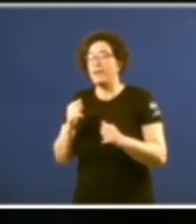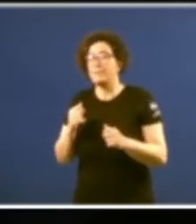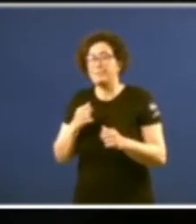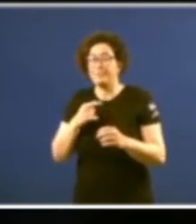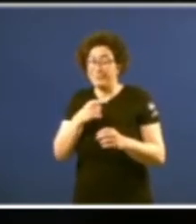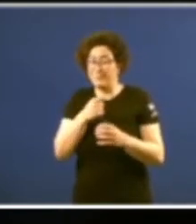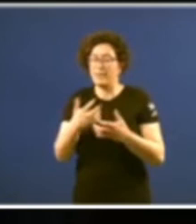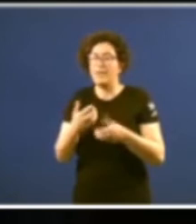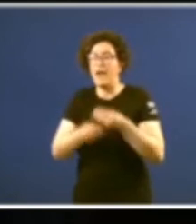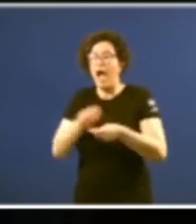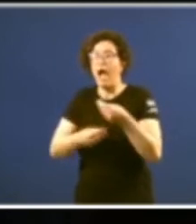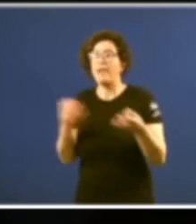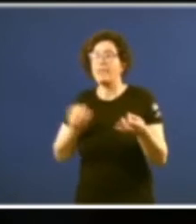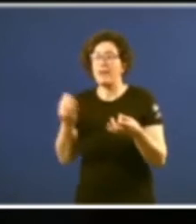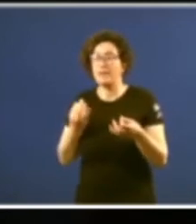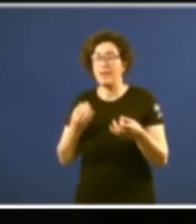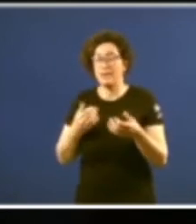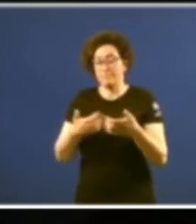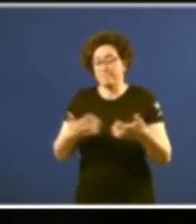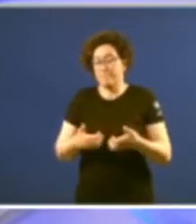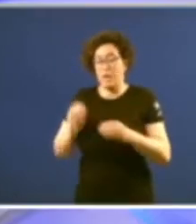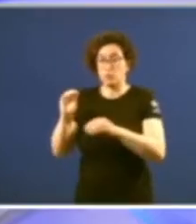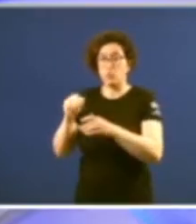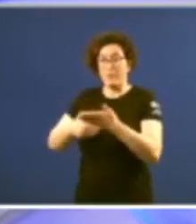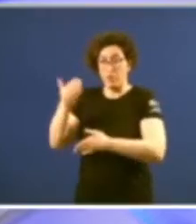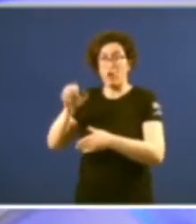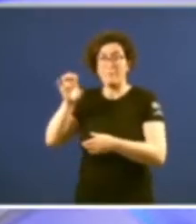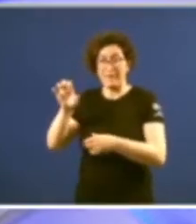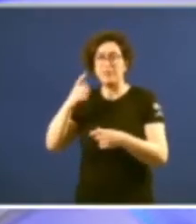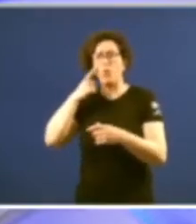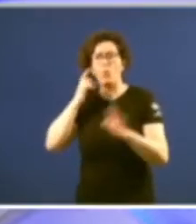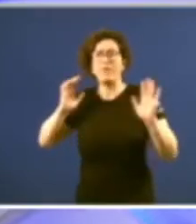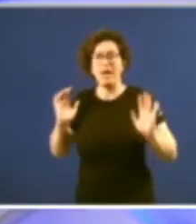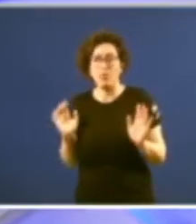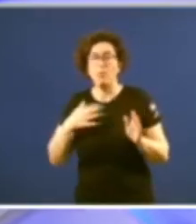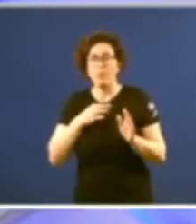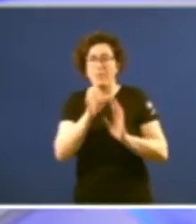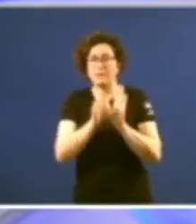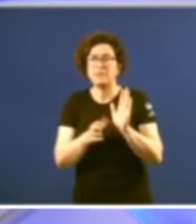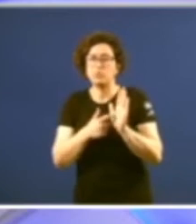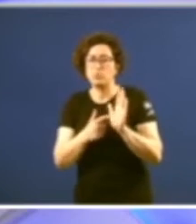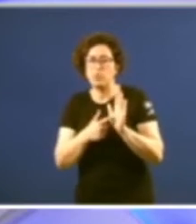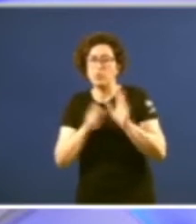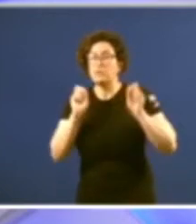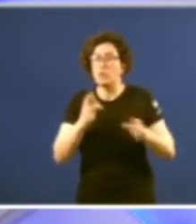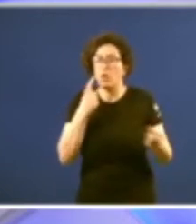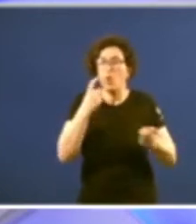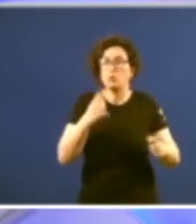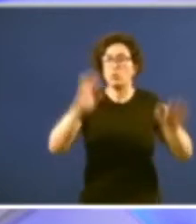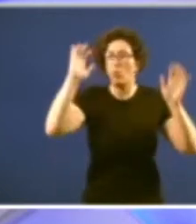en algún momento o editorial del país es decir que moi toco cuidado non vai a ser que o estatuto de autonomía sen control fora